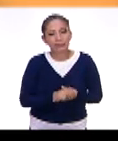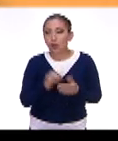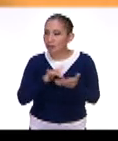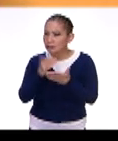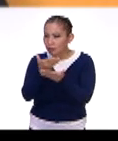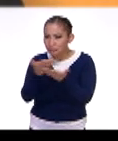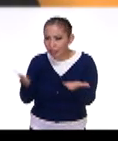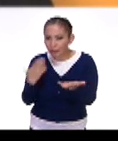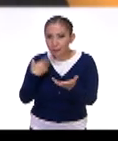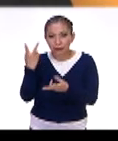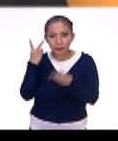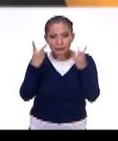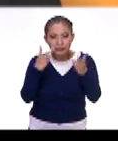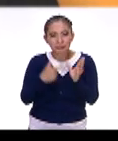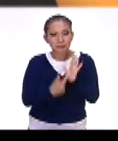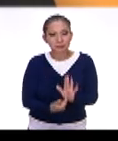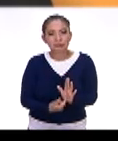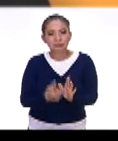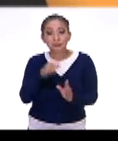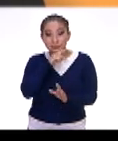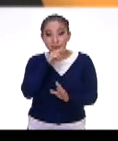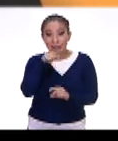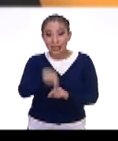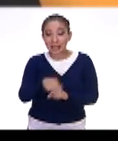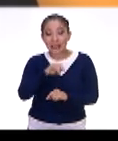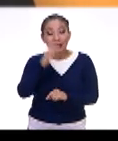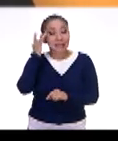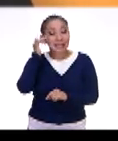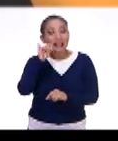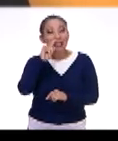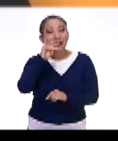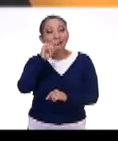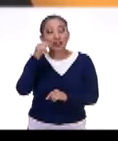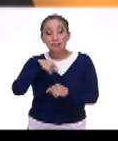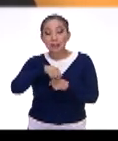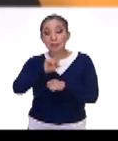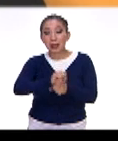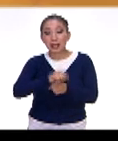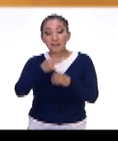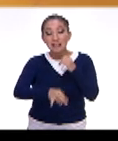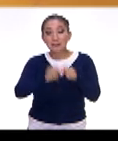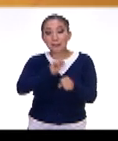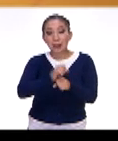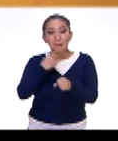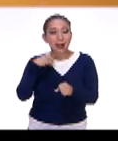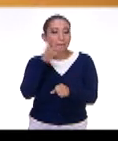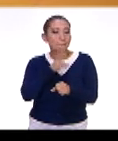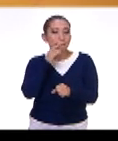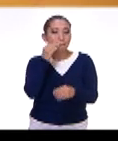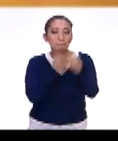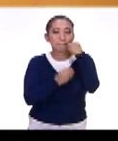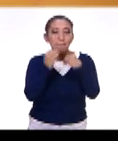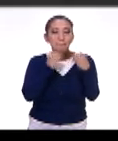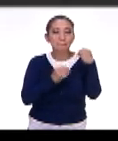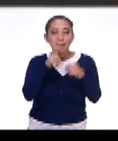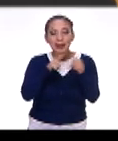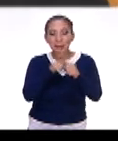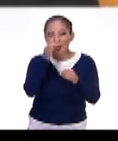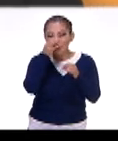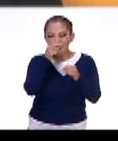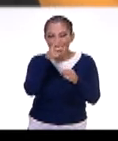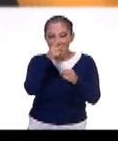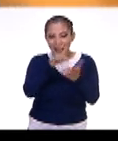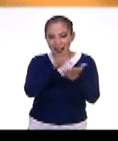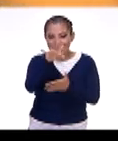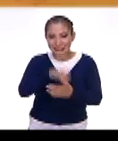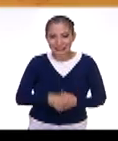No, gracias a ustedes por acompañarnos. Seguramente los de semana. esperamos en San Ilefonso toda la semana y los fines de semana. Y fines de semana para degustar insectos Insectos. Muy